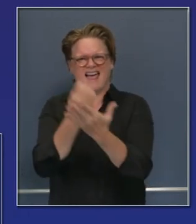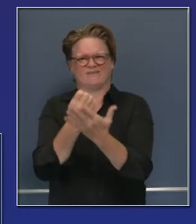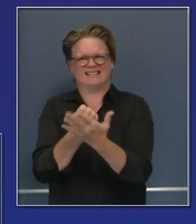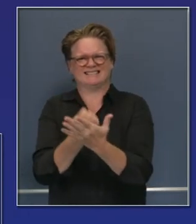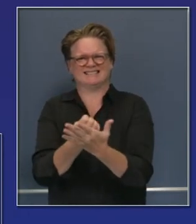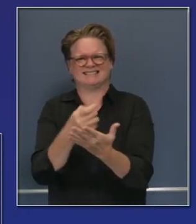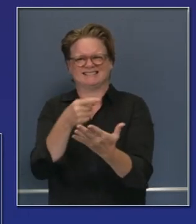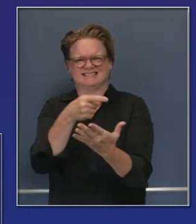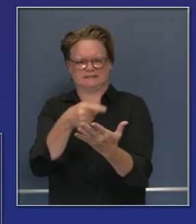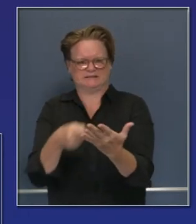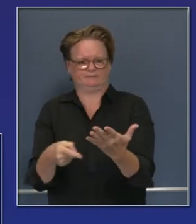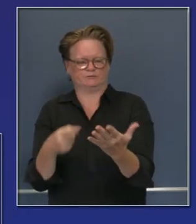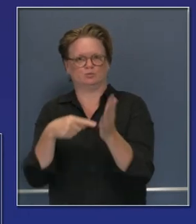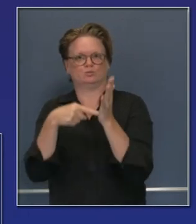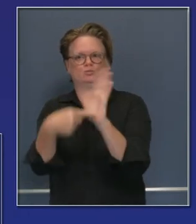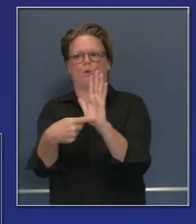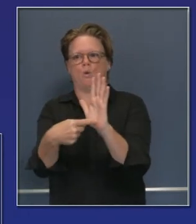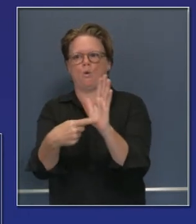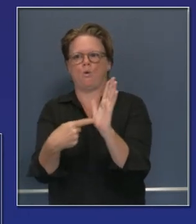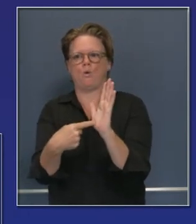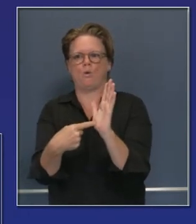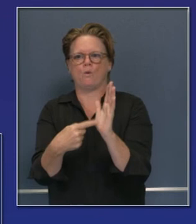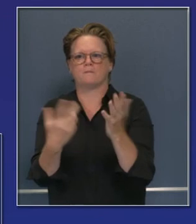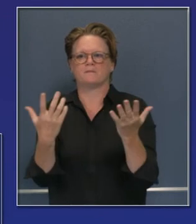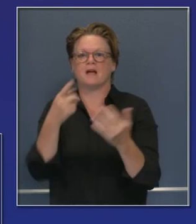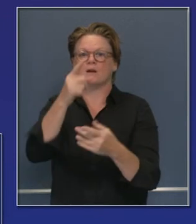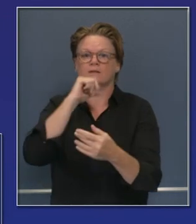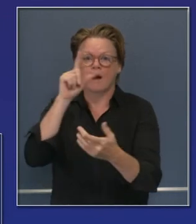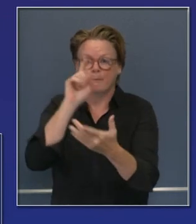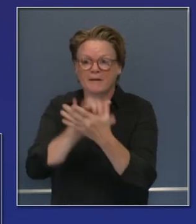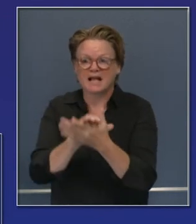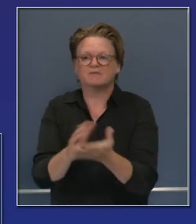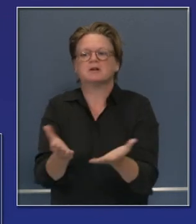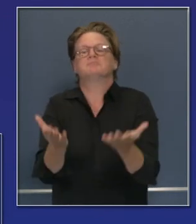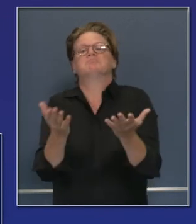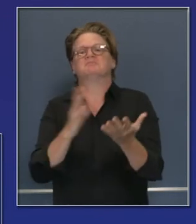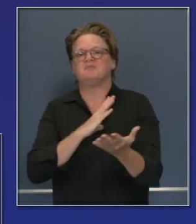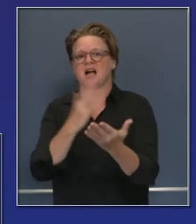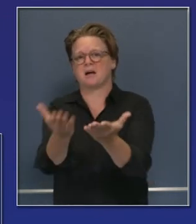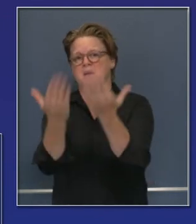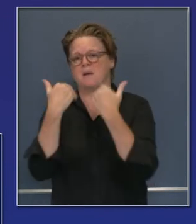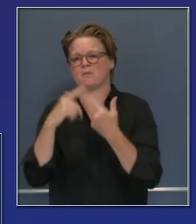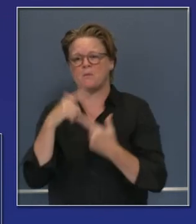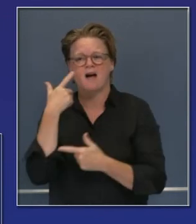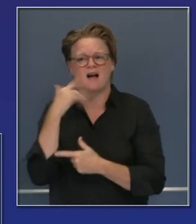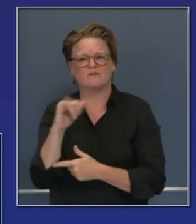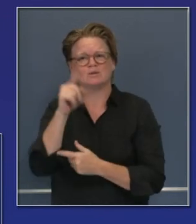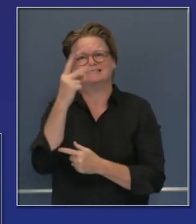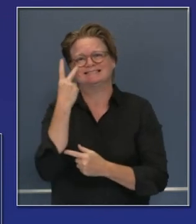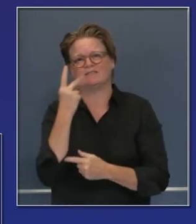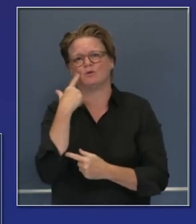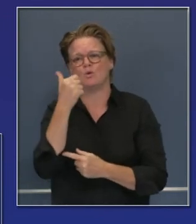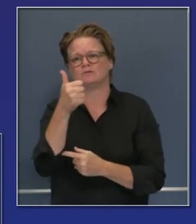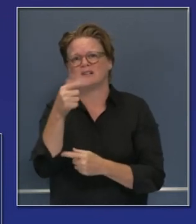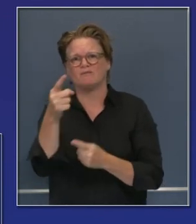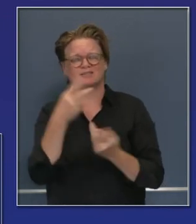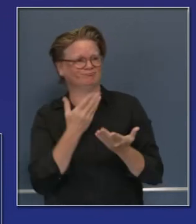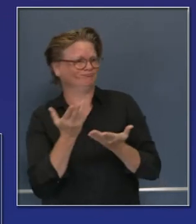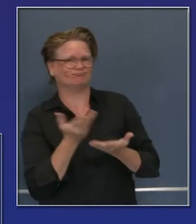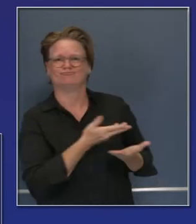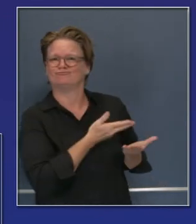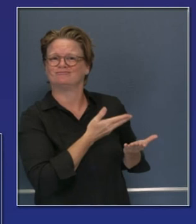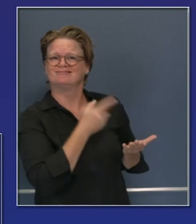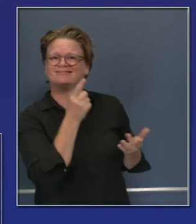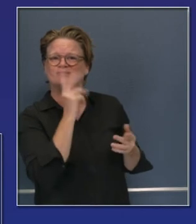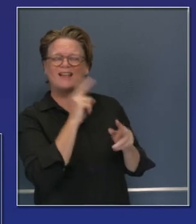abrumadora si no creen en la en el calor y en el cambio climático le pido que venga usted al estado de california y vamos a reeducarle a